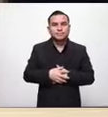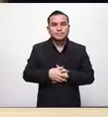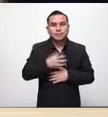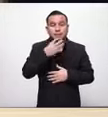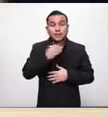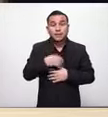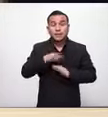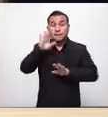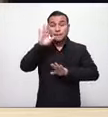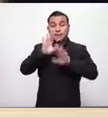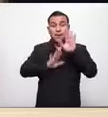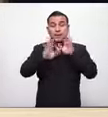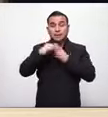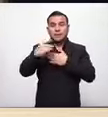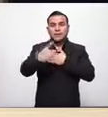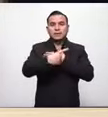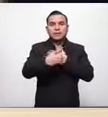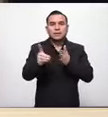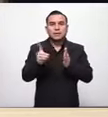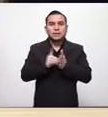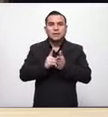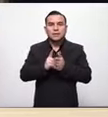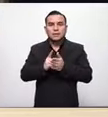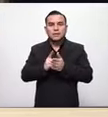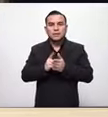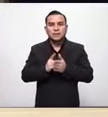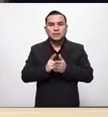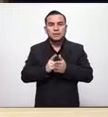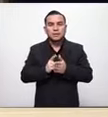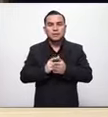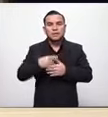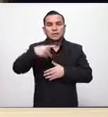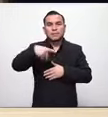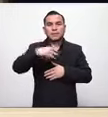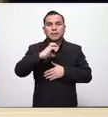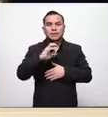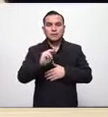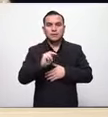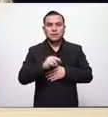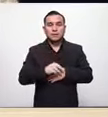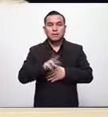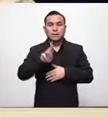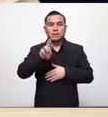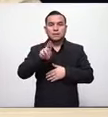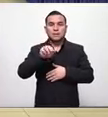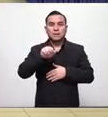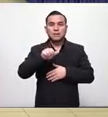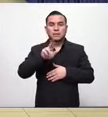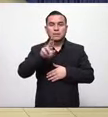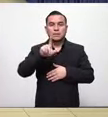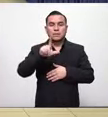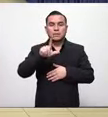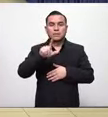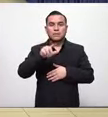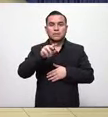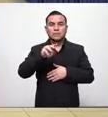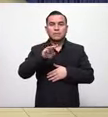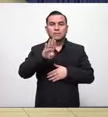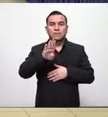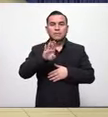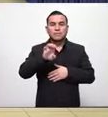solicitó la palabra un diputado del partido de conciliación nacional raúl beltrán bonilla